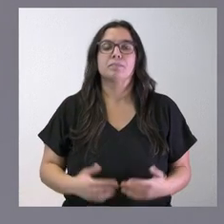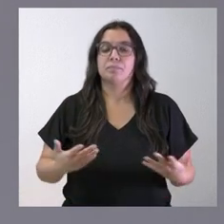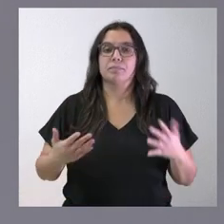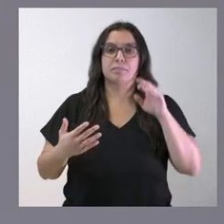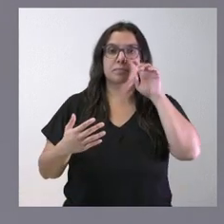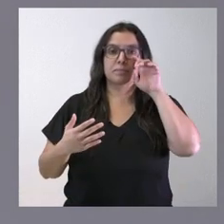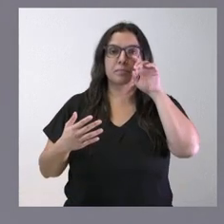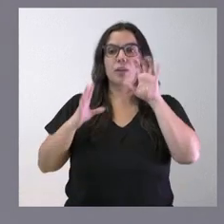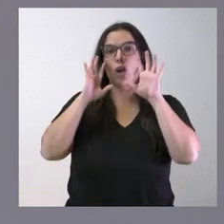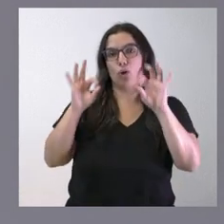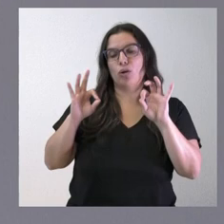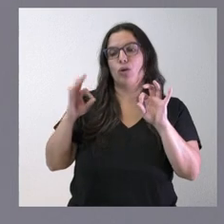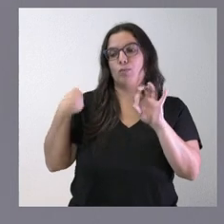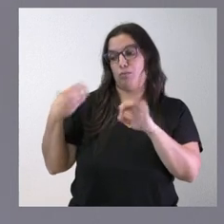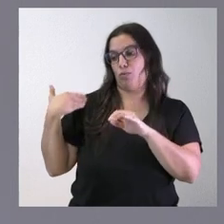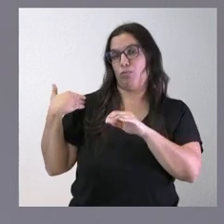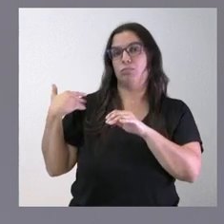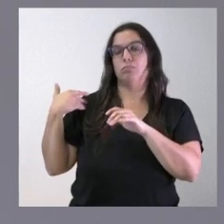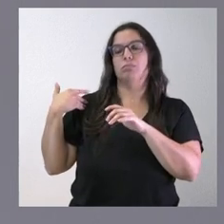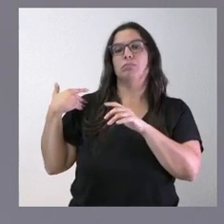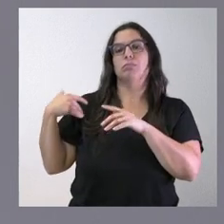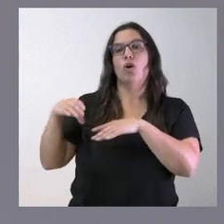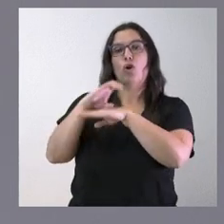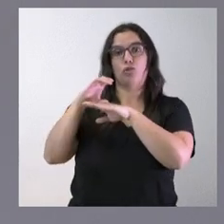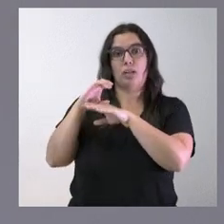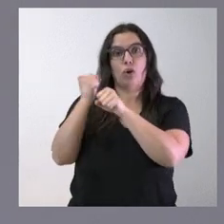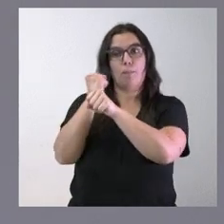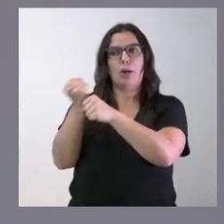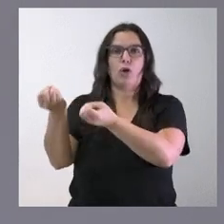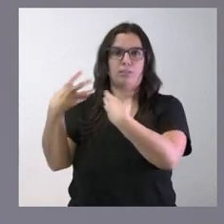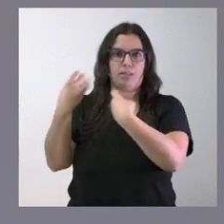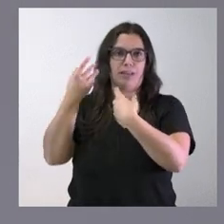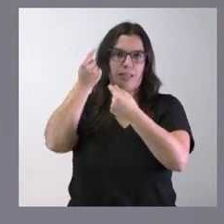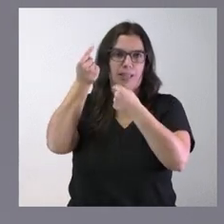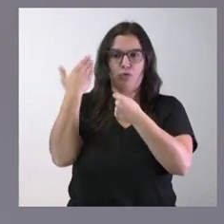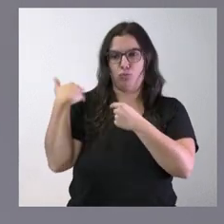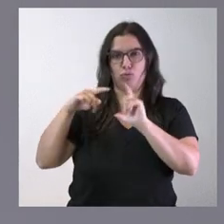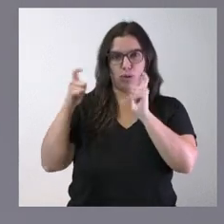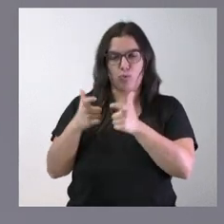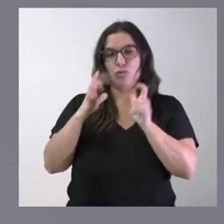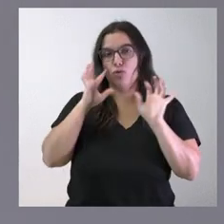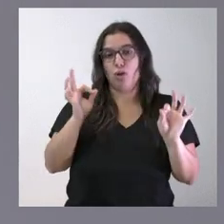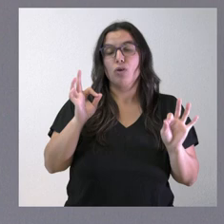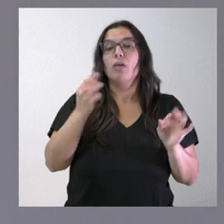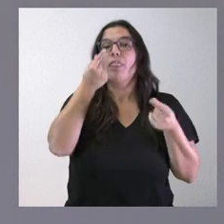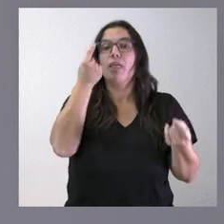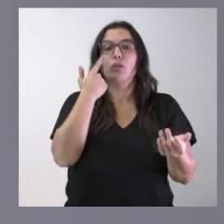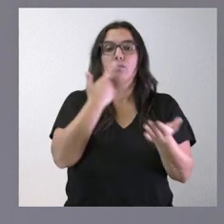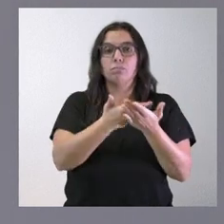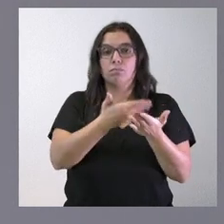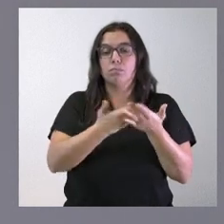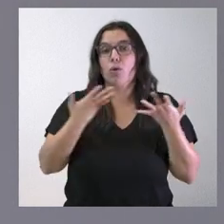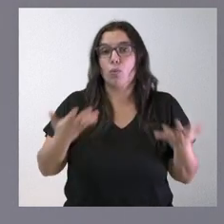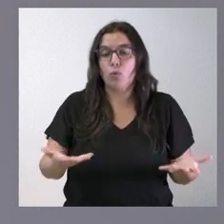ha informado por parte del consejero de estos datos. Efectivamente, estos datos lo que reflejan es el deterioro